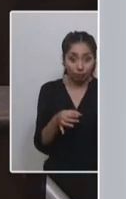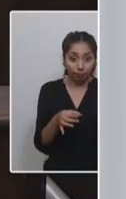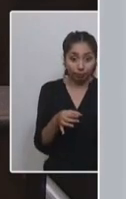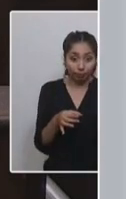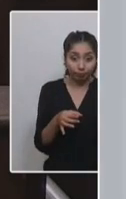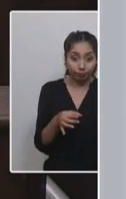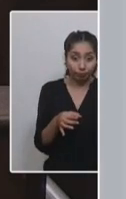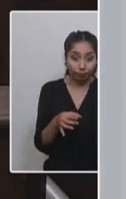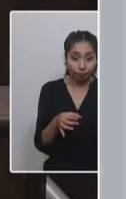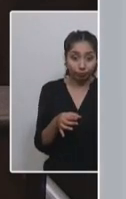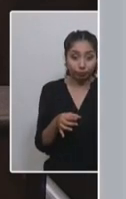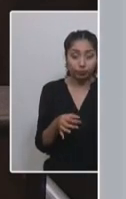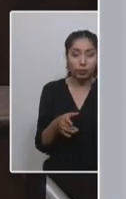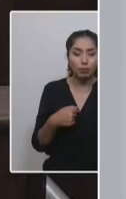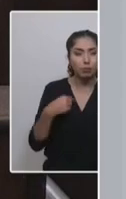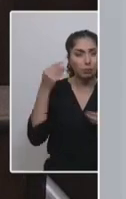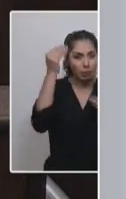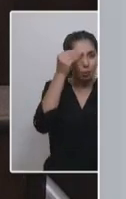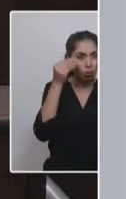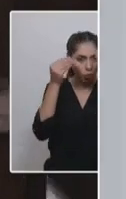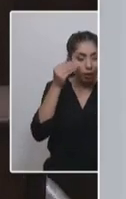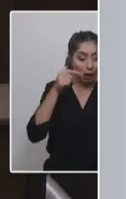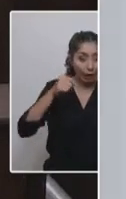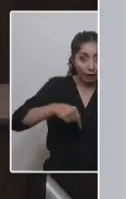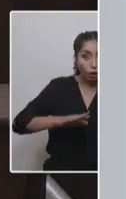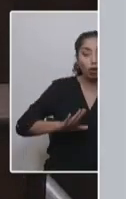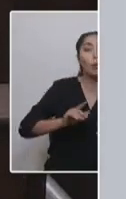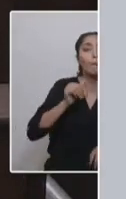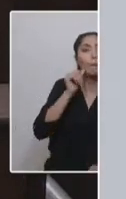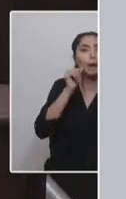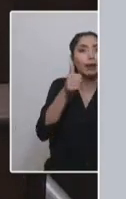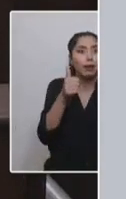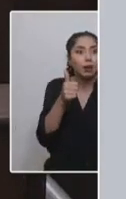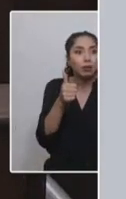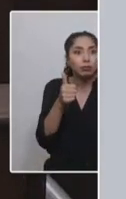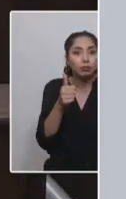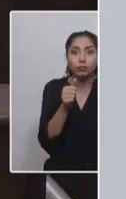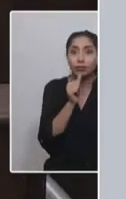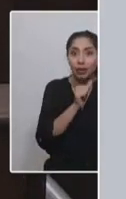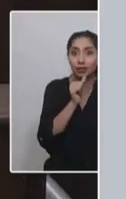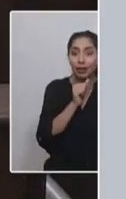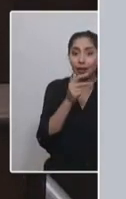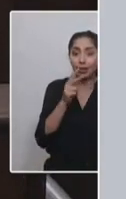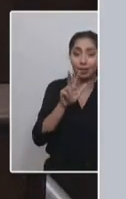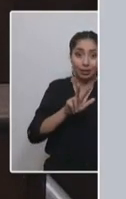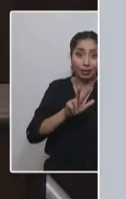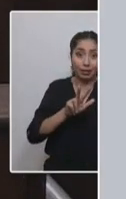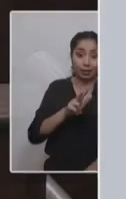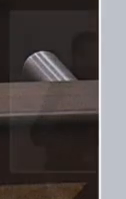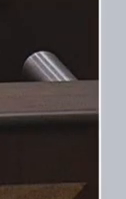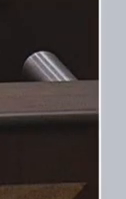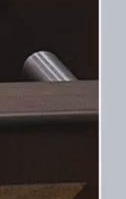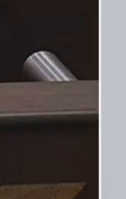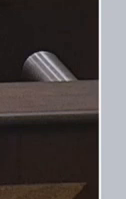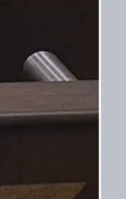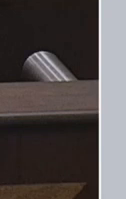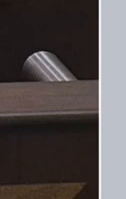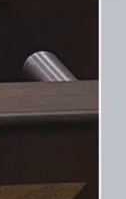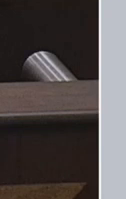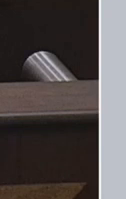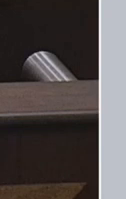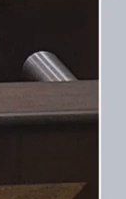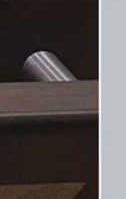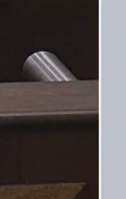reconfigurar para poder ser aprobada por el pleno. En cuanto a cómo se ha dado el proceso, las